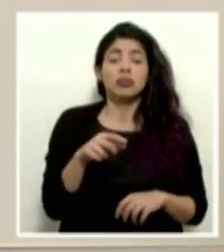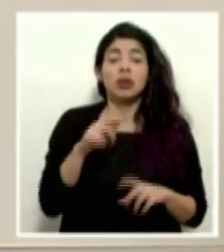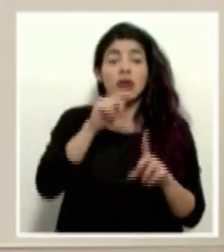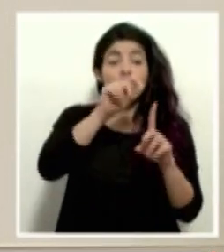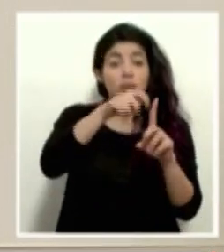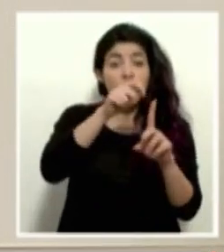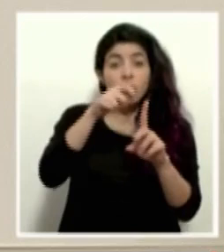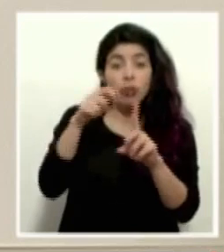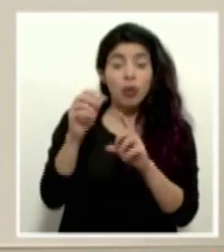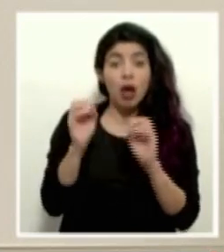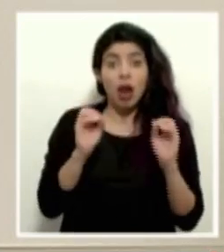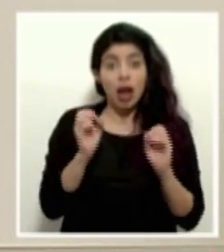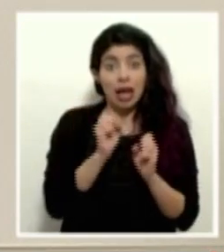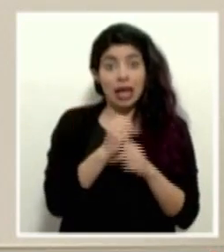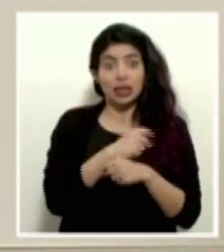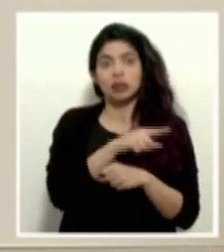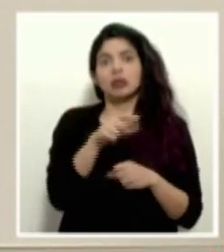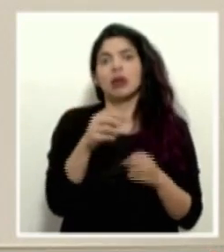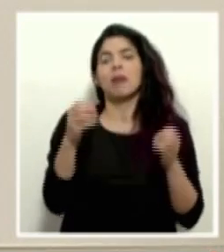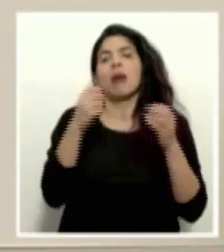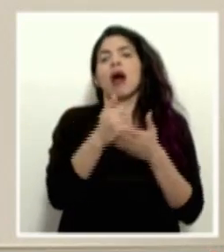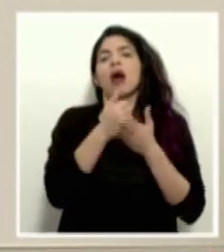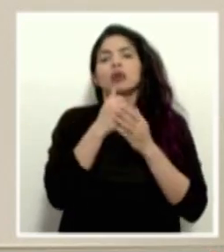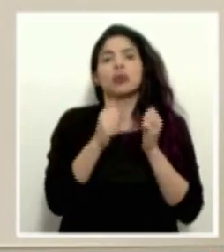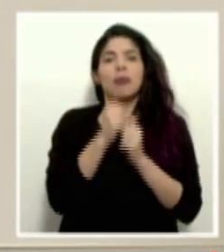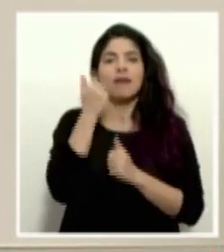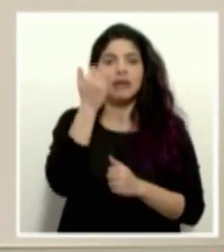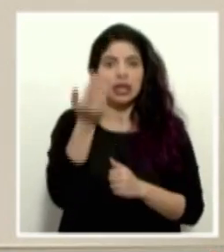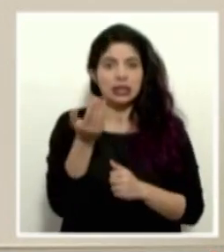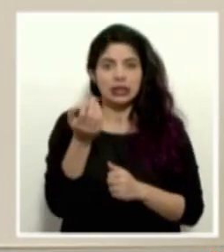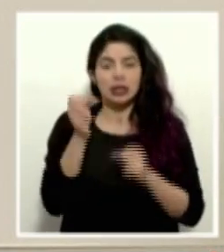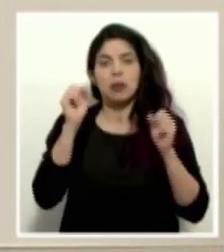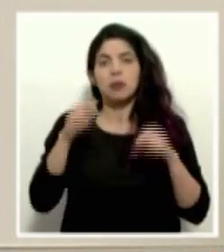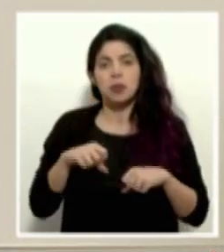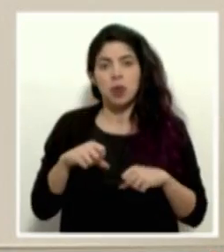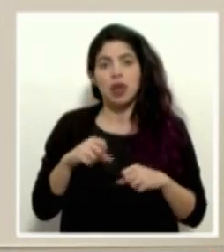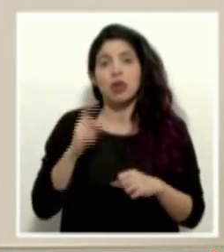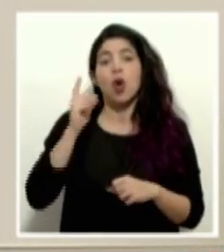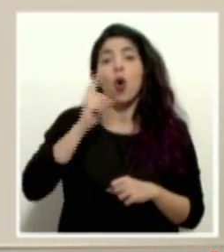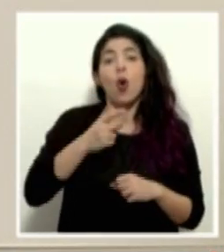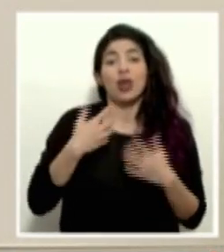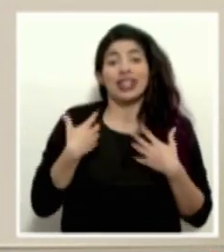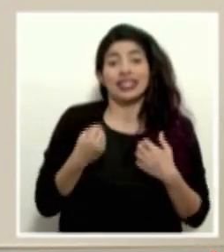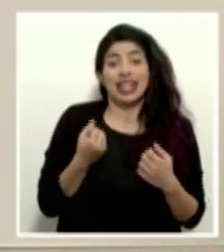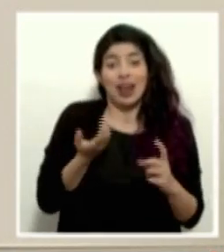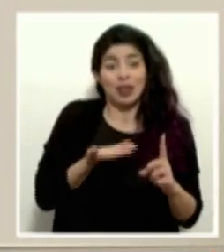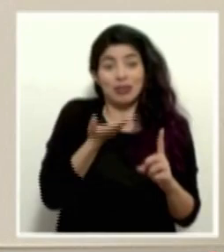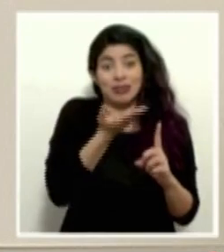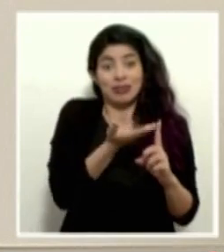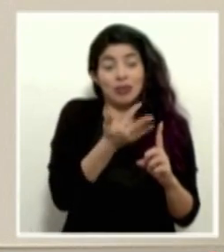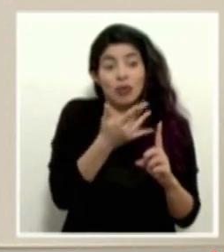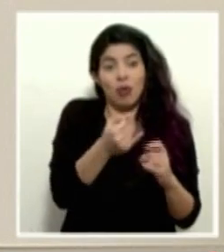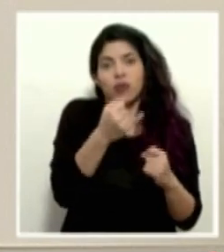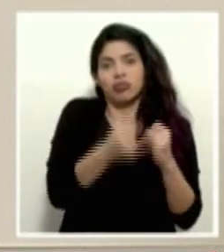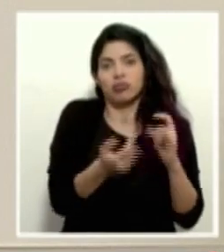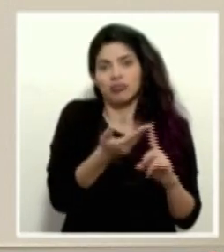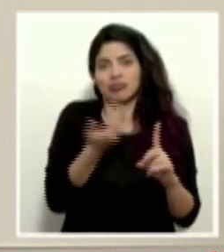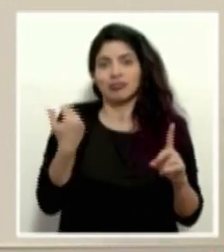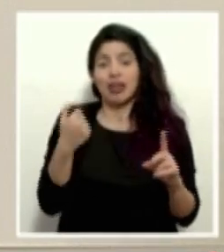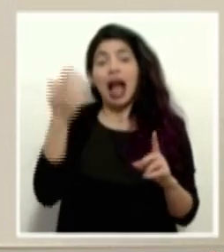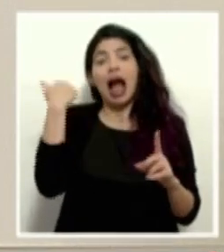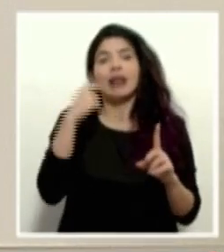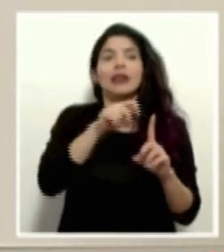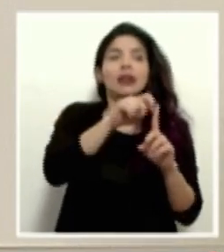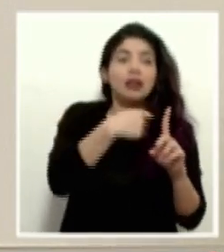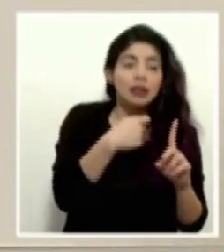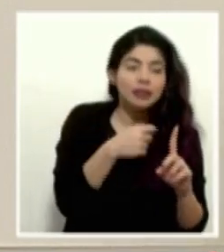pruebas, eso ha facilitado hasta cierto punto que podamos levantar las órdenes sanitarias más rápidamente. Porque recordemos antes, más bien se hacía una prueba,